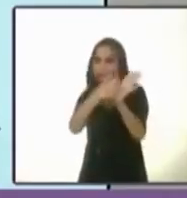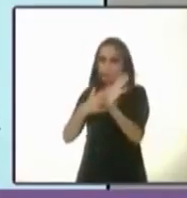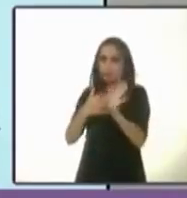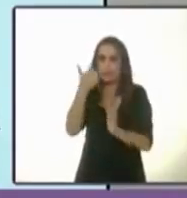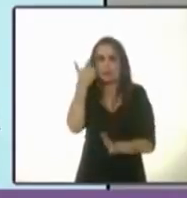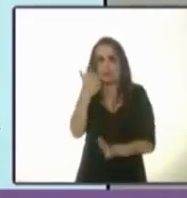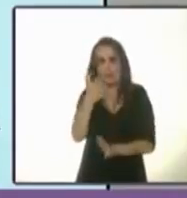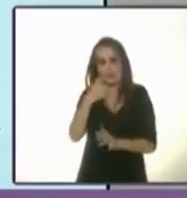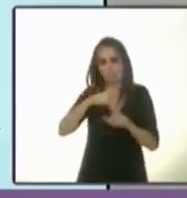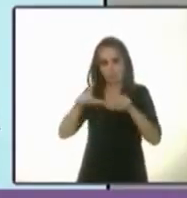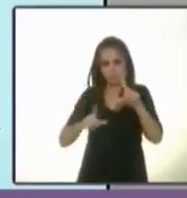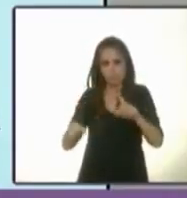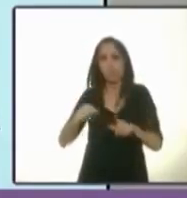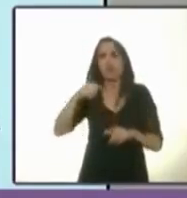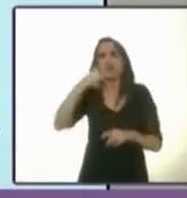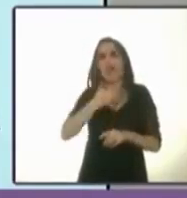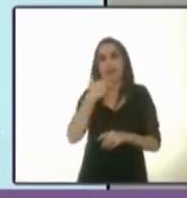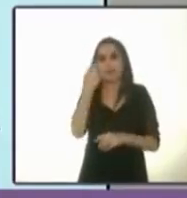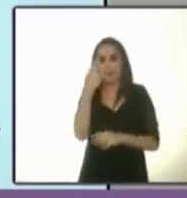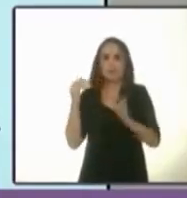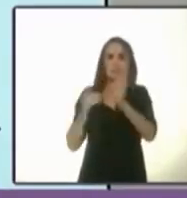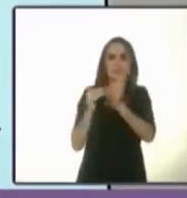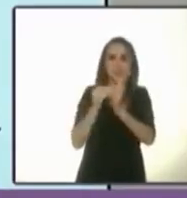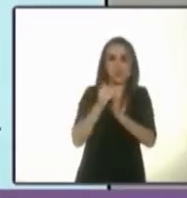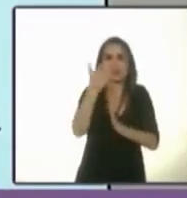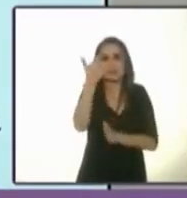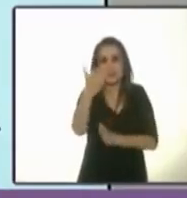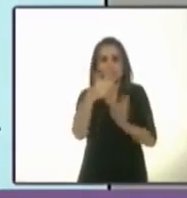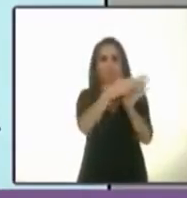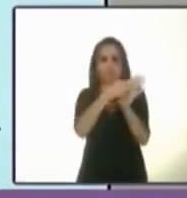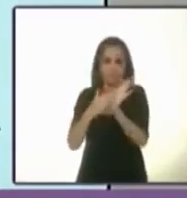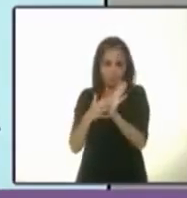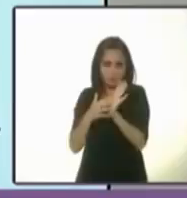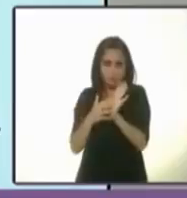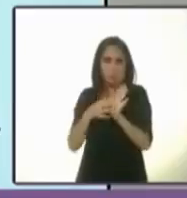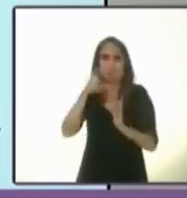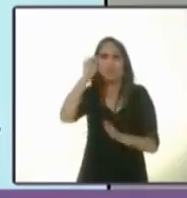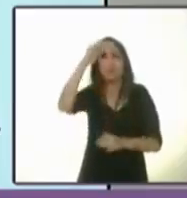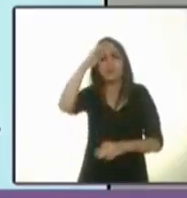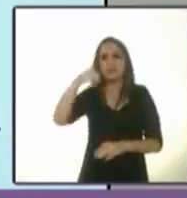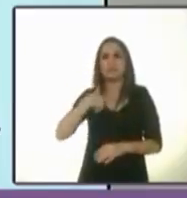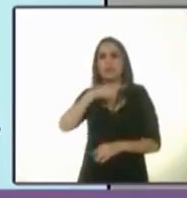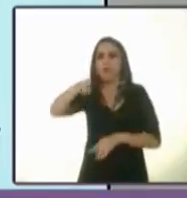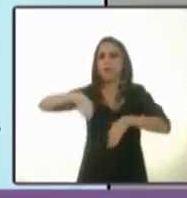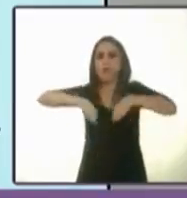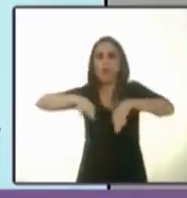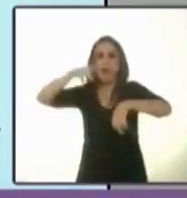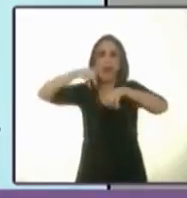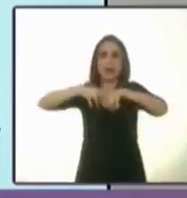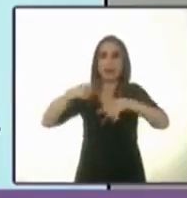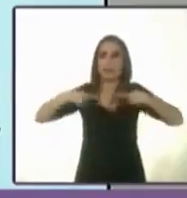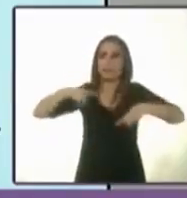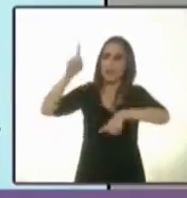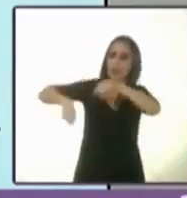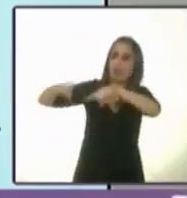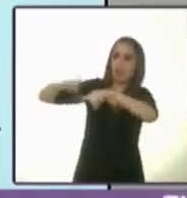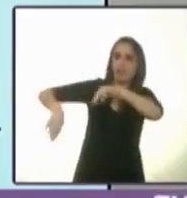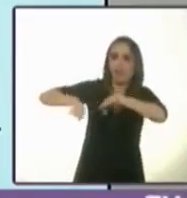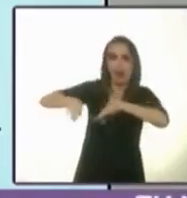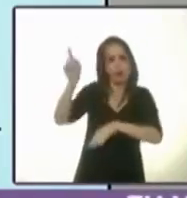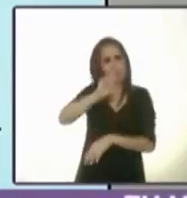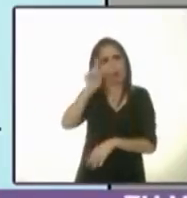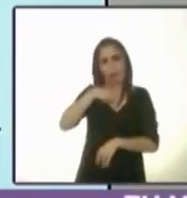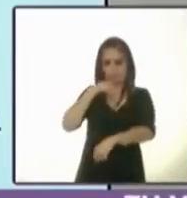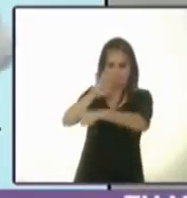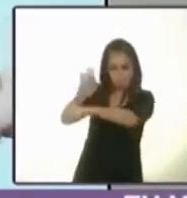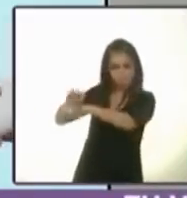vamos a ahorrar con ello 25 mil millones de pesos. Por cierto, no tiene nada que ver con quitarle los puestos a los trabajadores. Nosotros vamos a defender los derechos de los